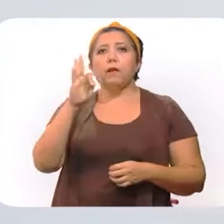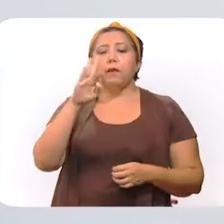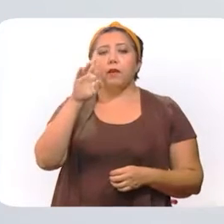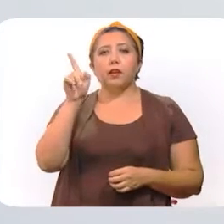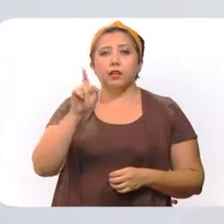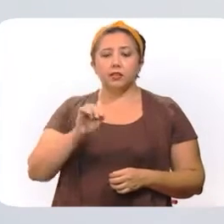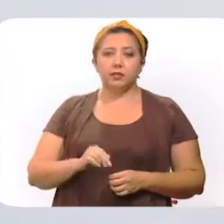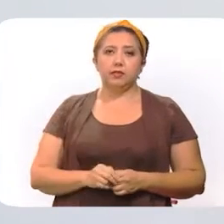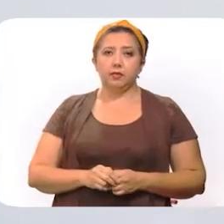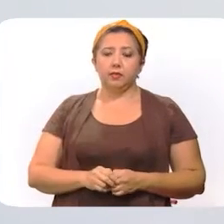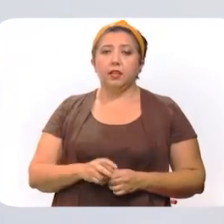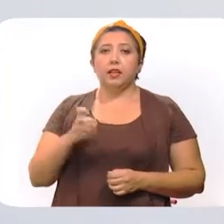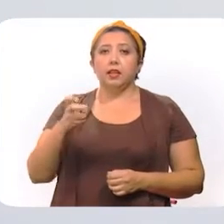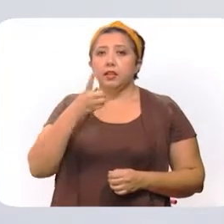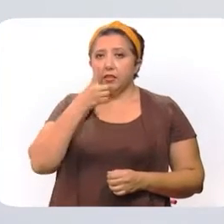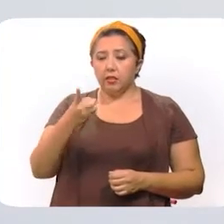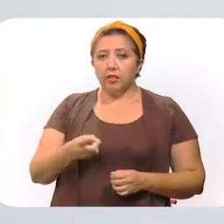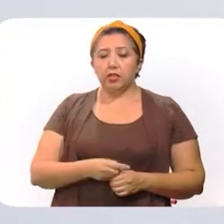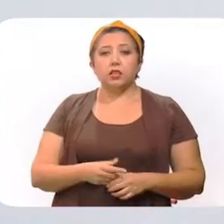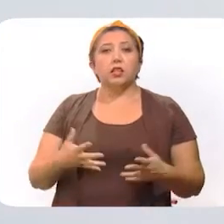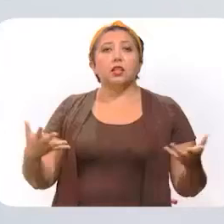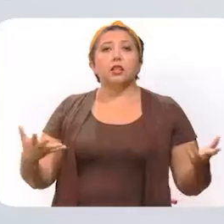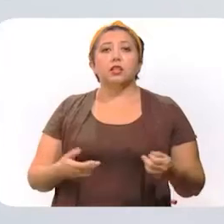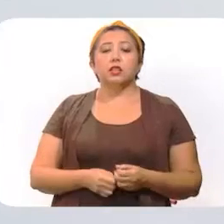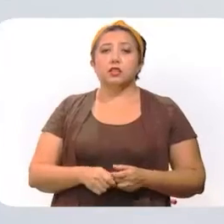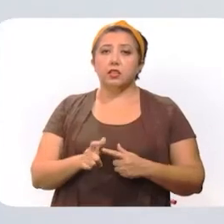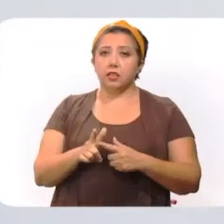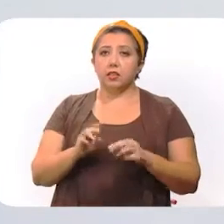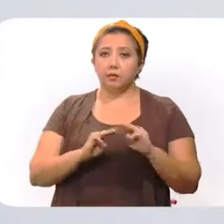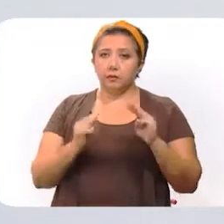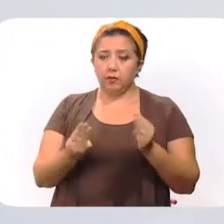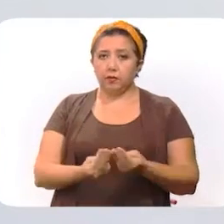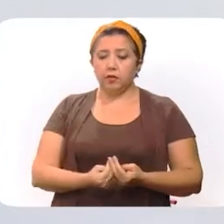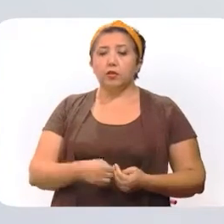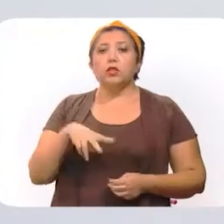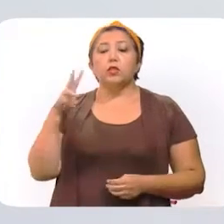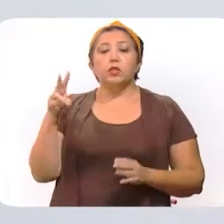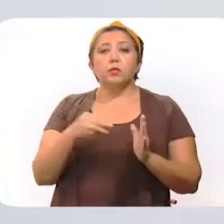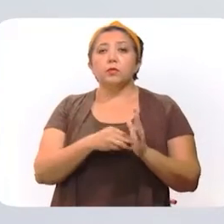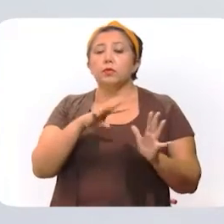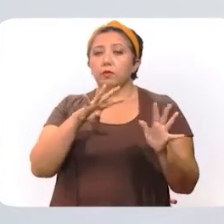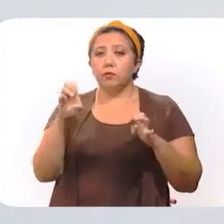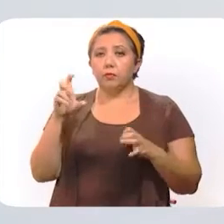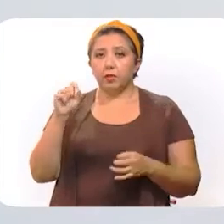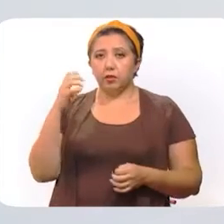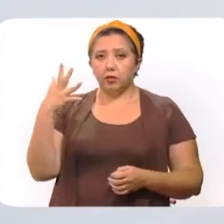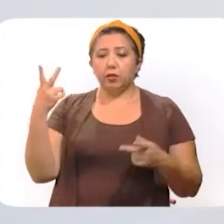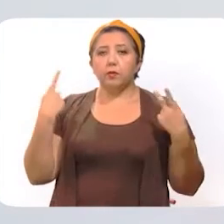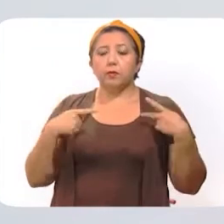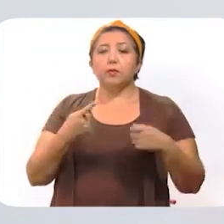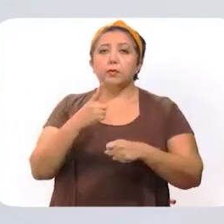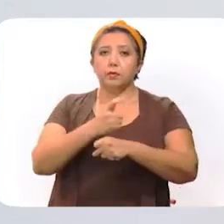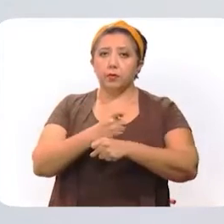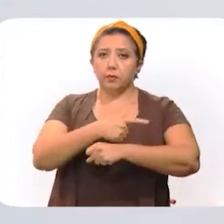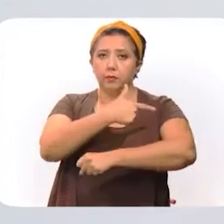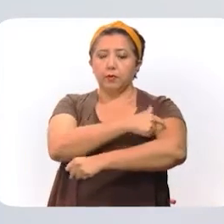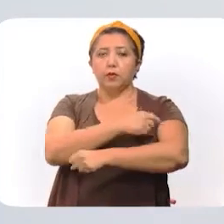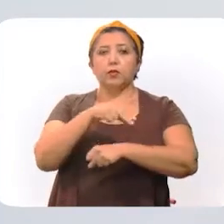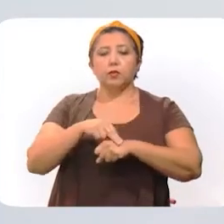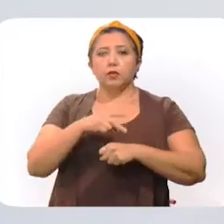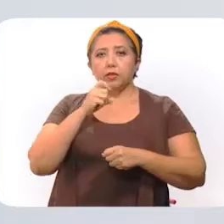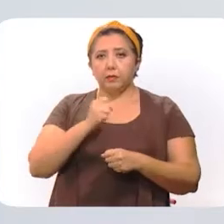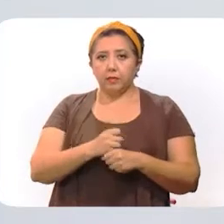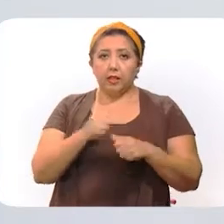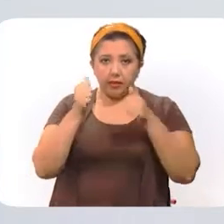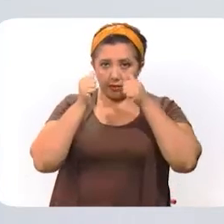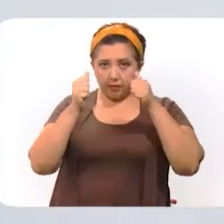el coronavirus. Estas dosis se han aplicado de la siguiente manera. 2,925 son para la primera aplicación al personal de salud